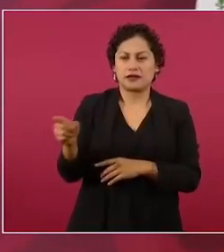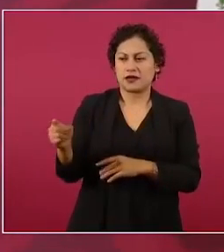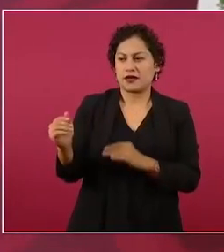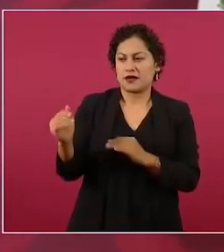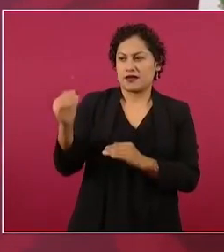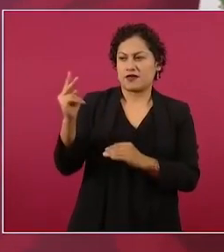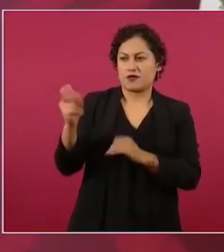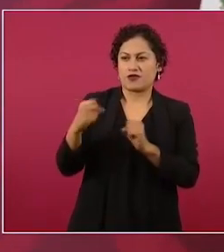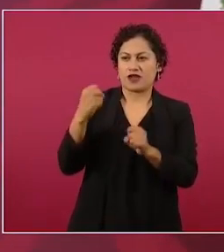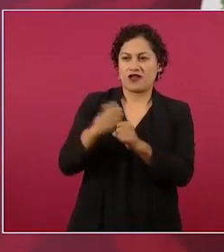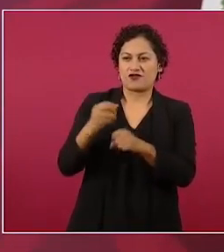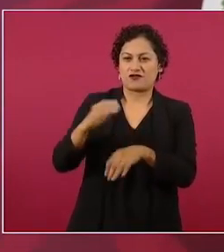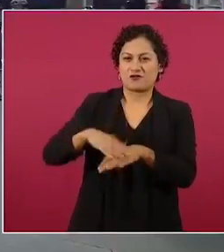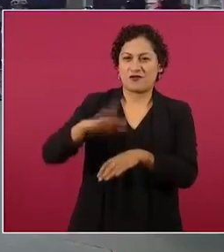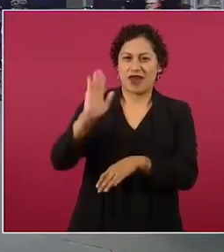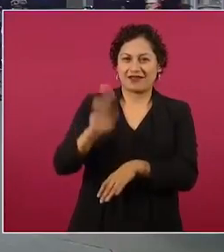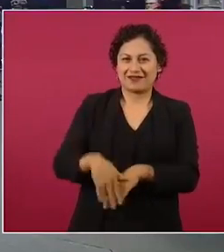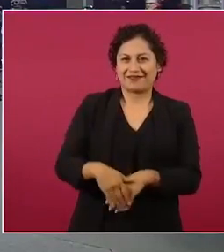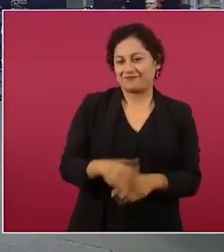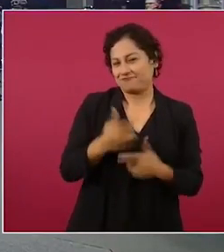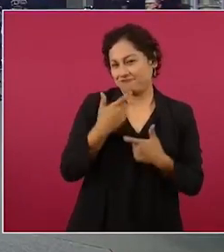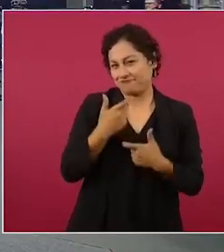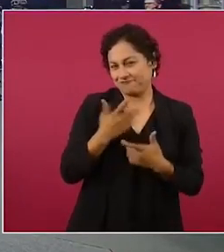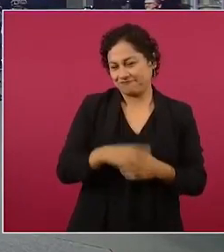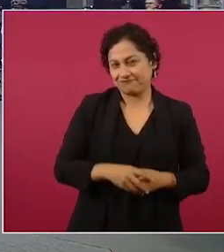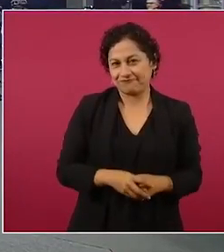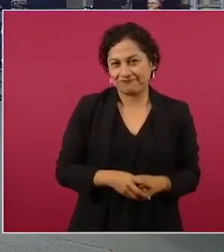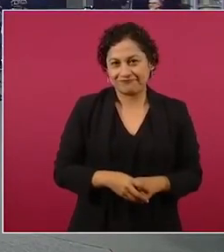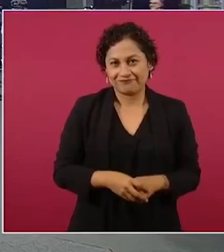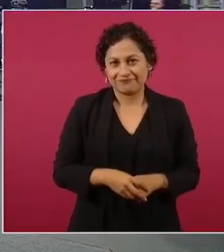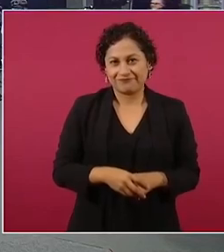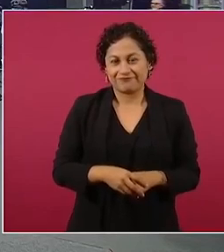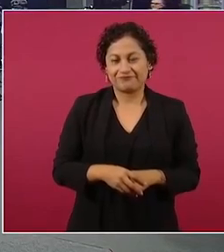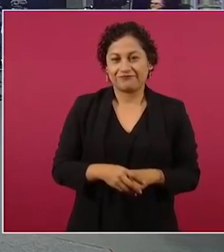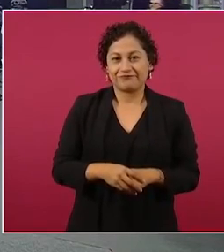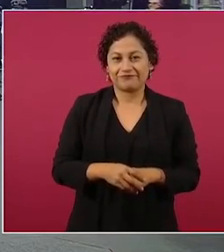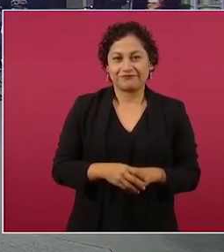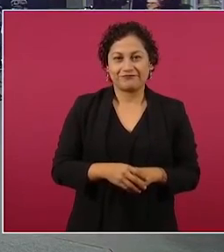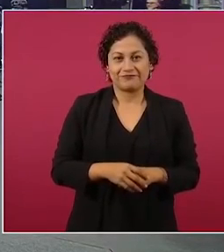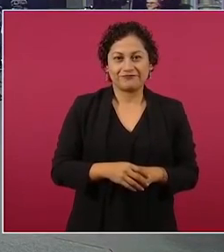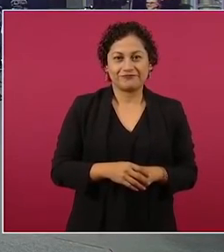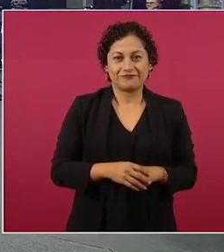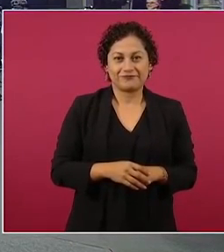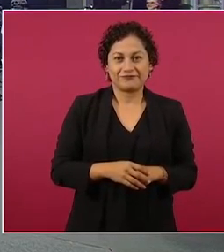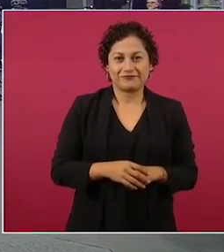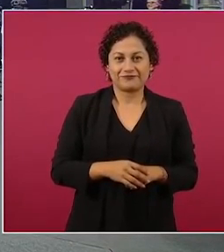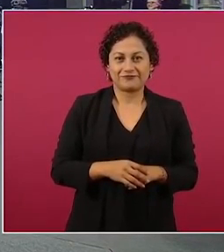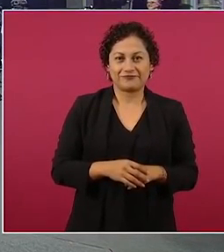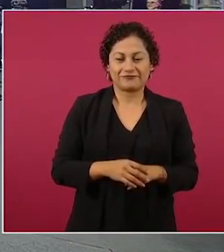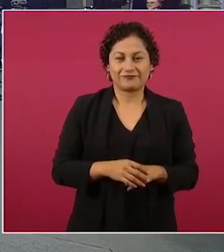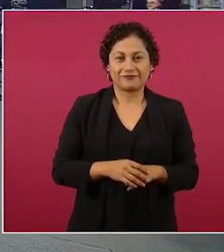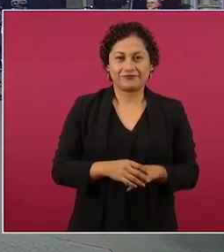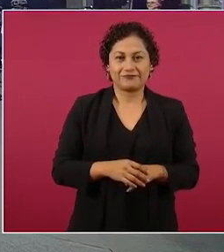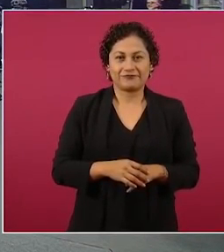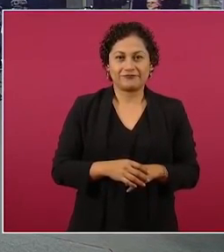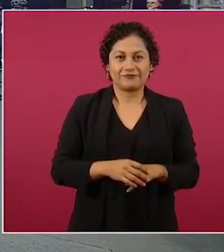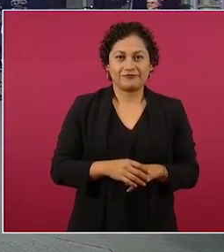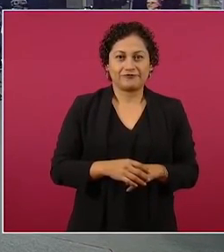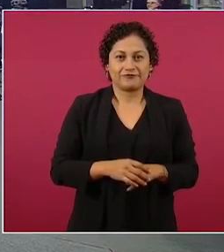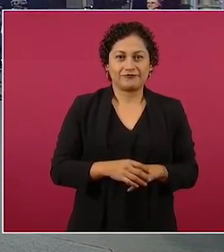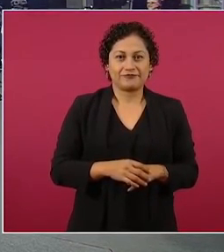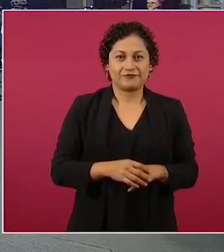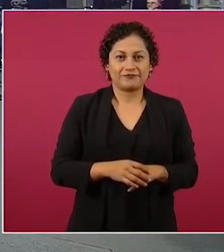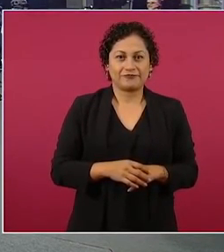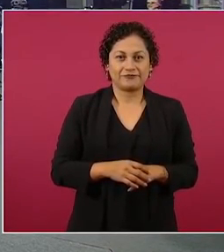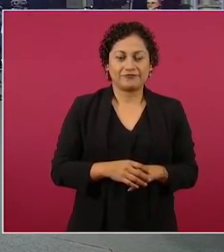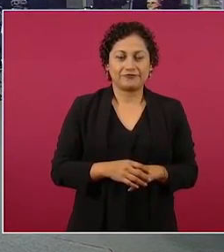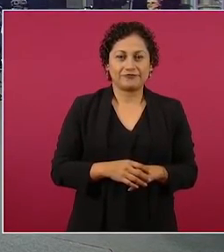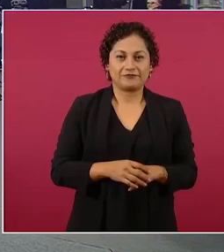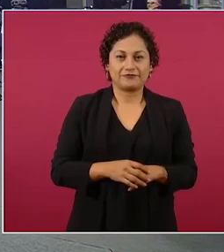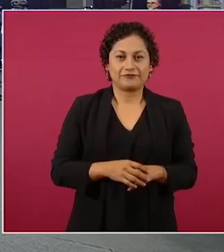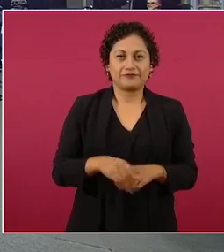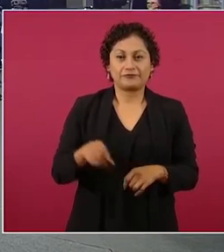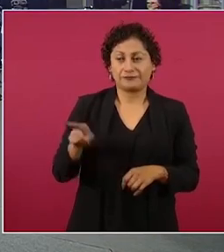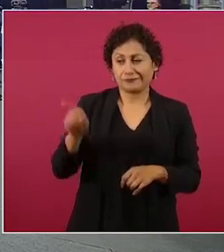muy